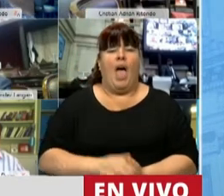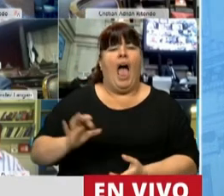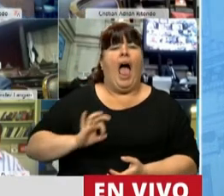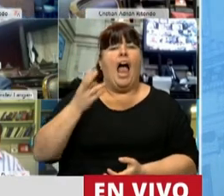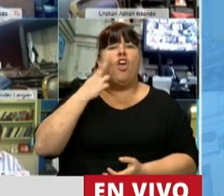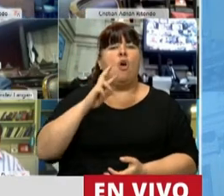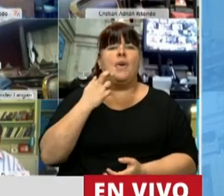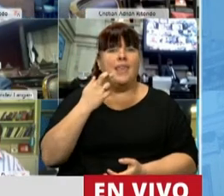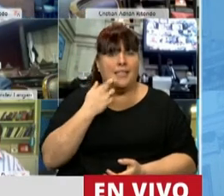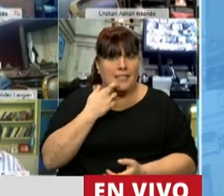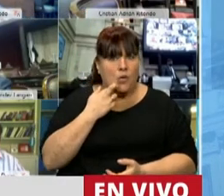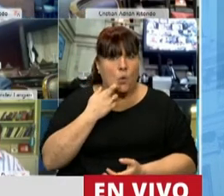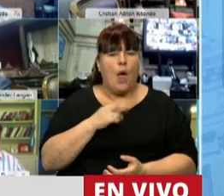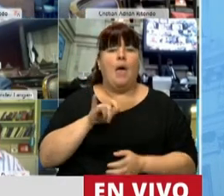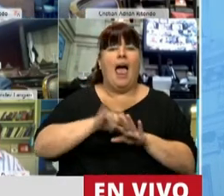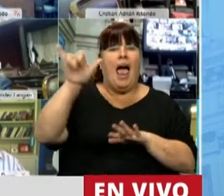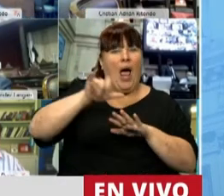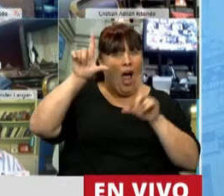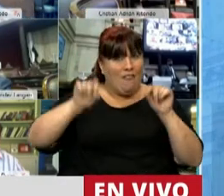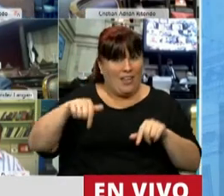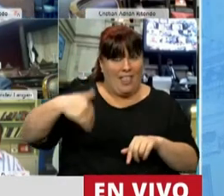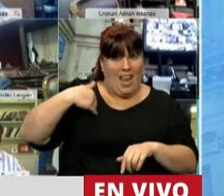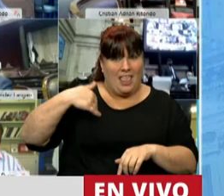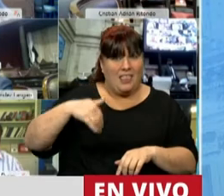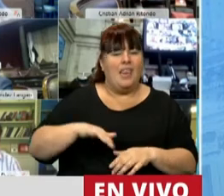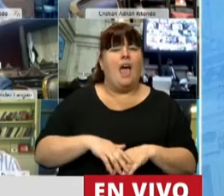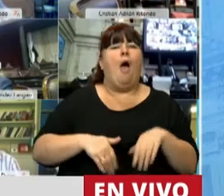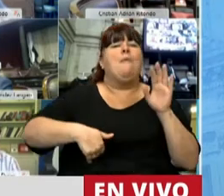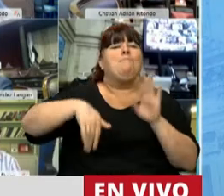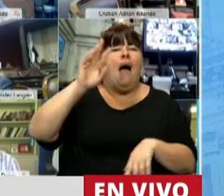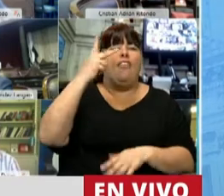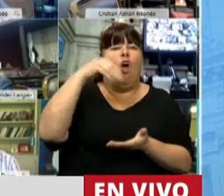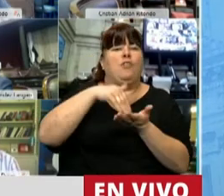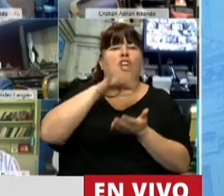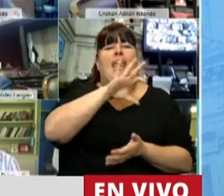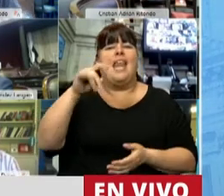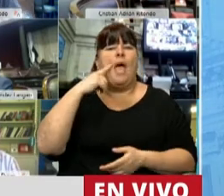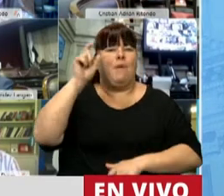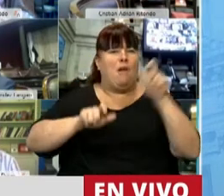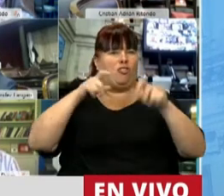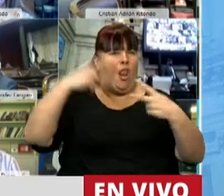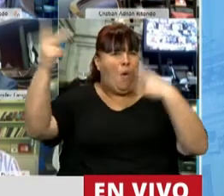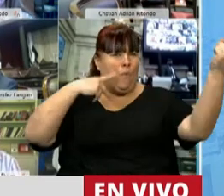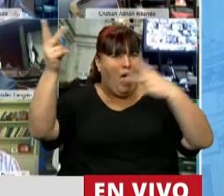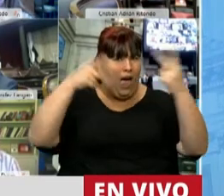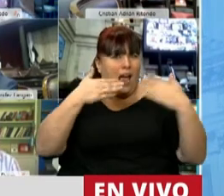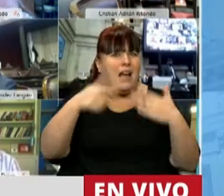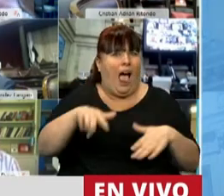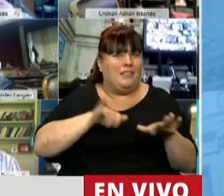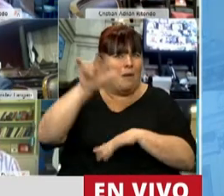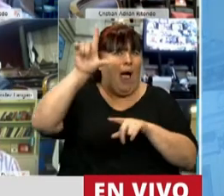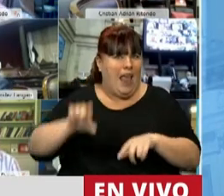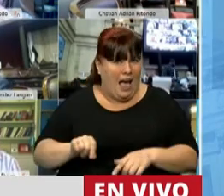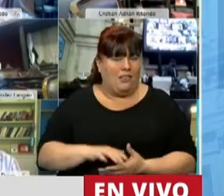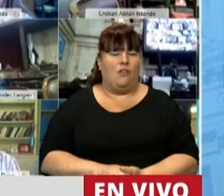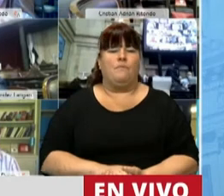año 2019, las aerolíneas low cost en nuestro país transportan más de 2 millones y medio de pasajeros a